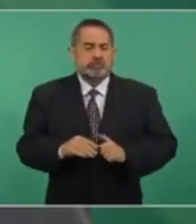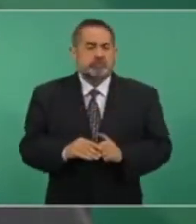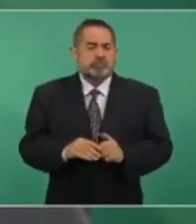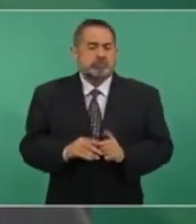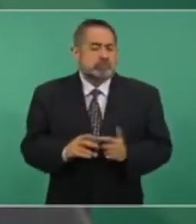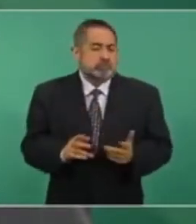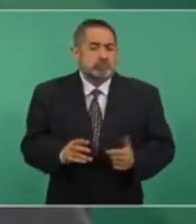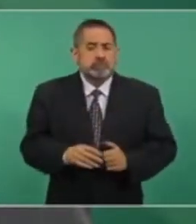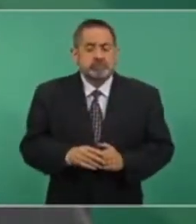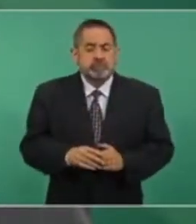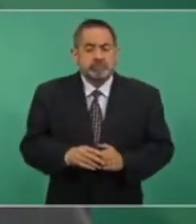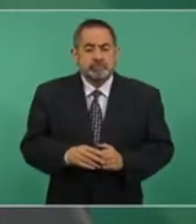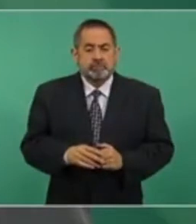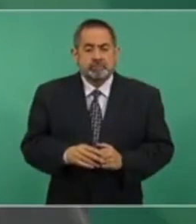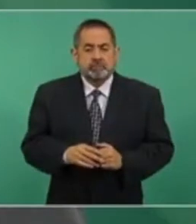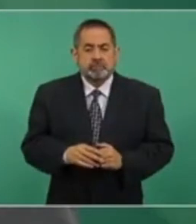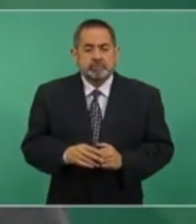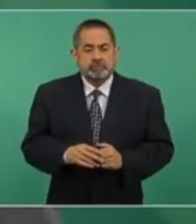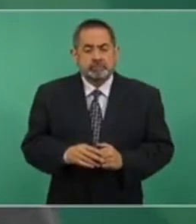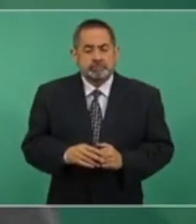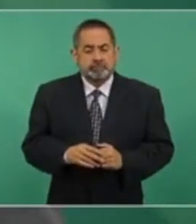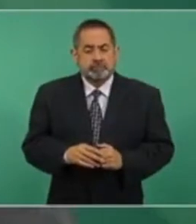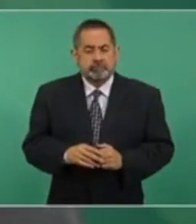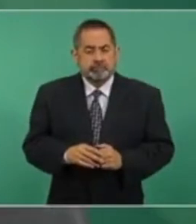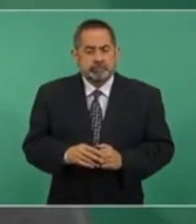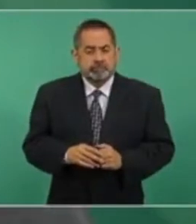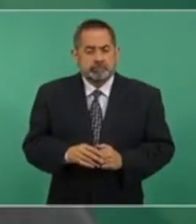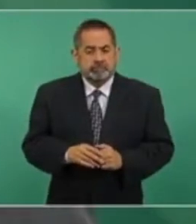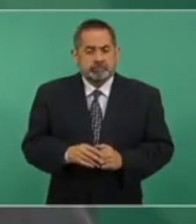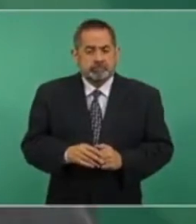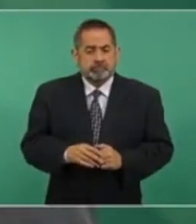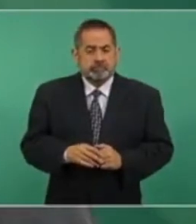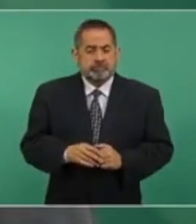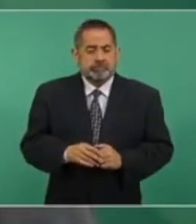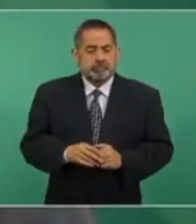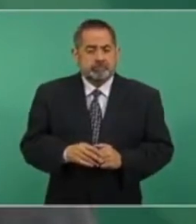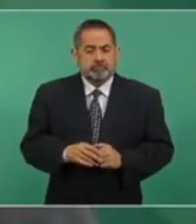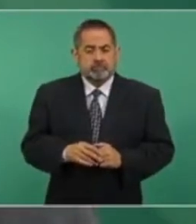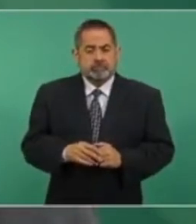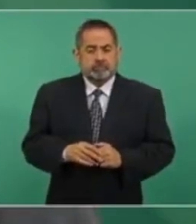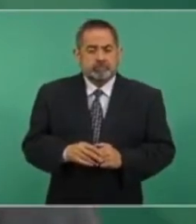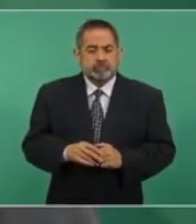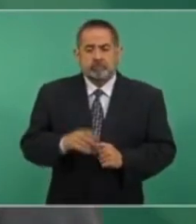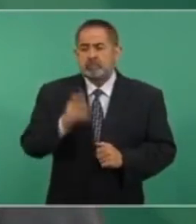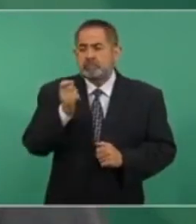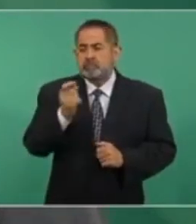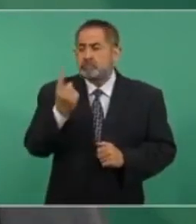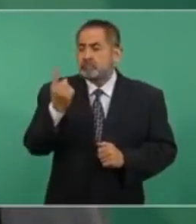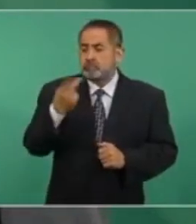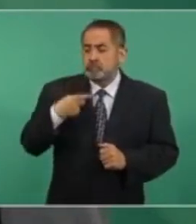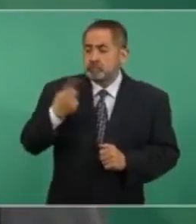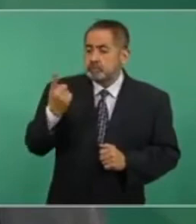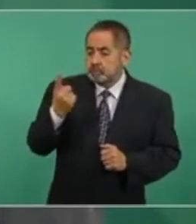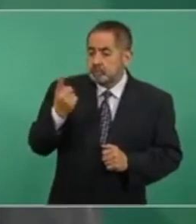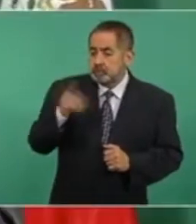No se puede excluir a nadie,